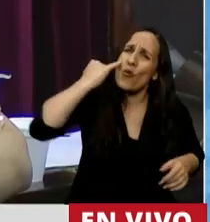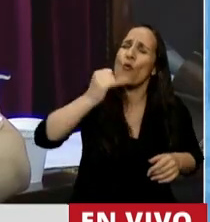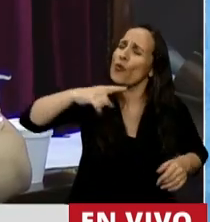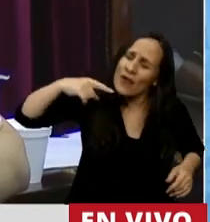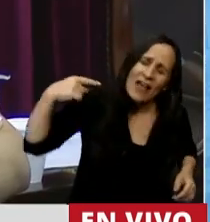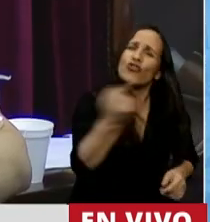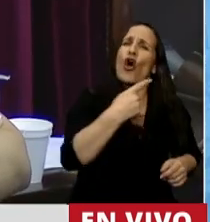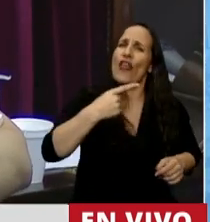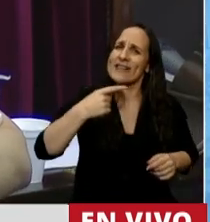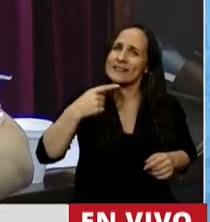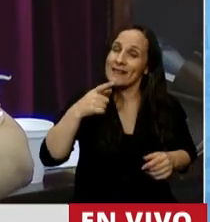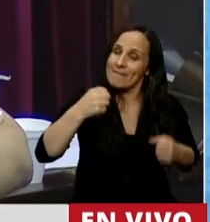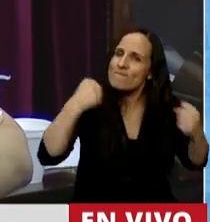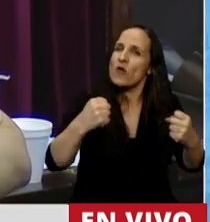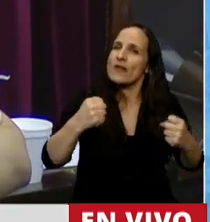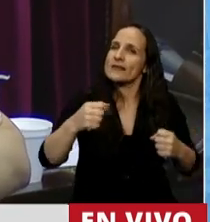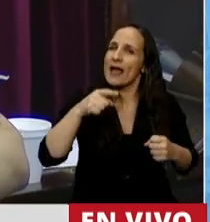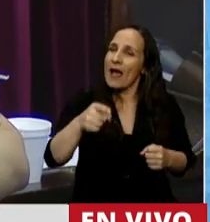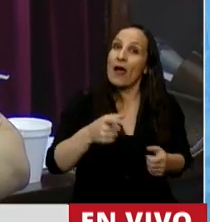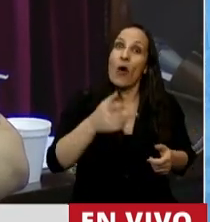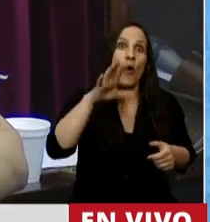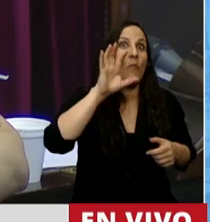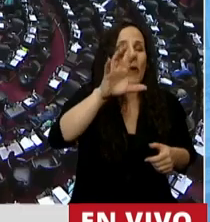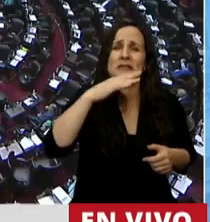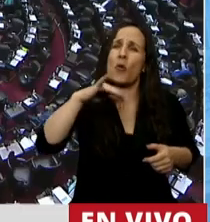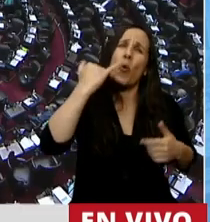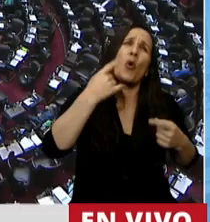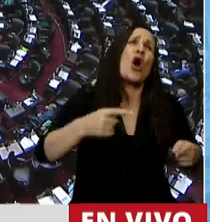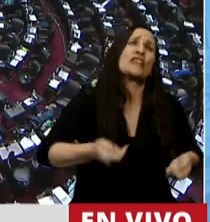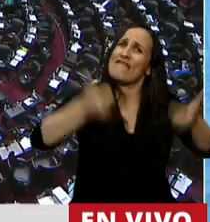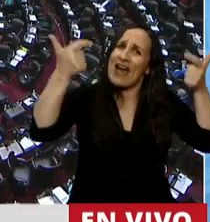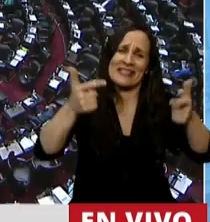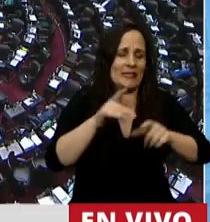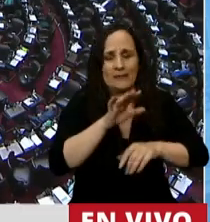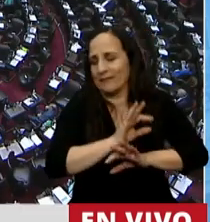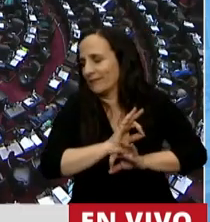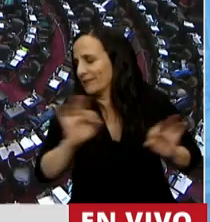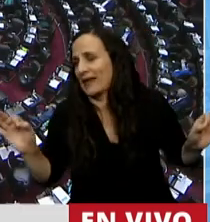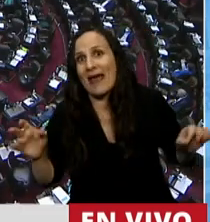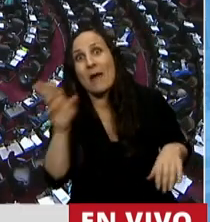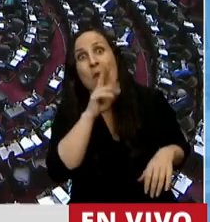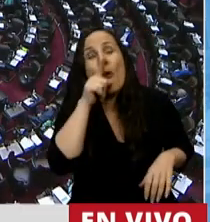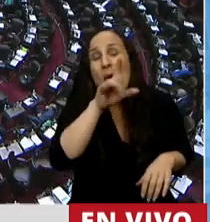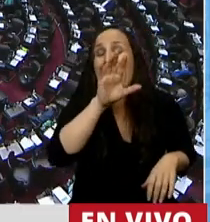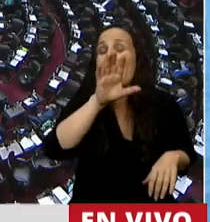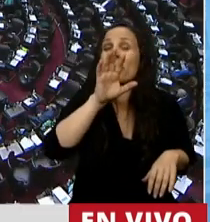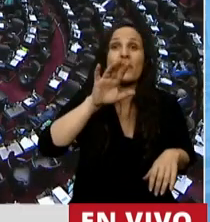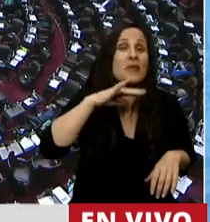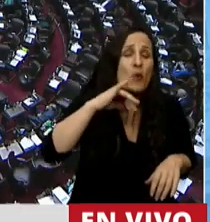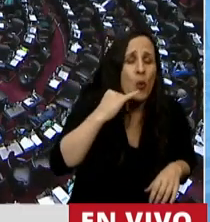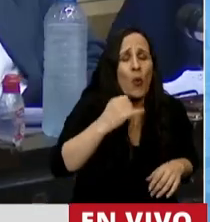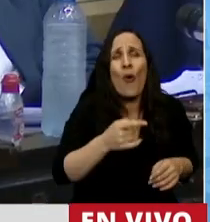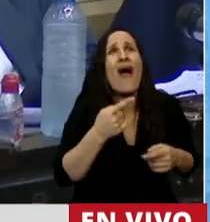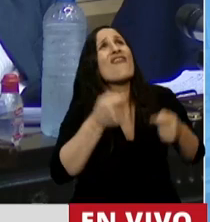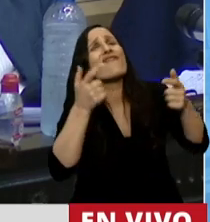y guerreras, que la verdad, nunca nada fue fácil en Jujuy, nunca nada fue fácil para las mujeres jujeñas. Por eso quiero